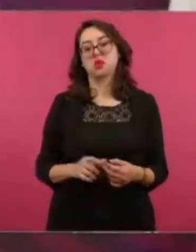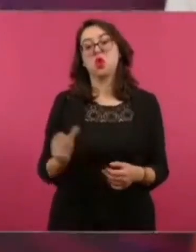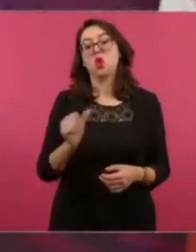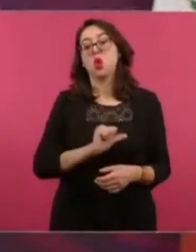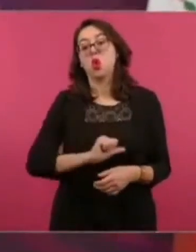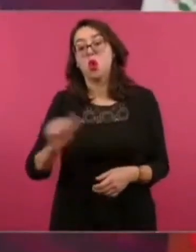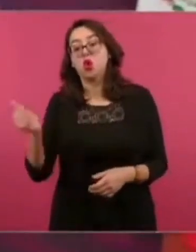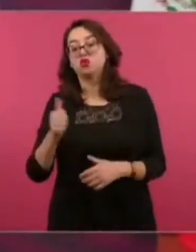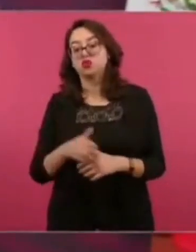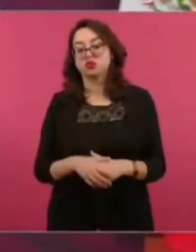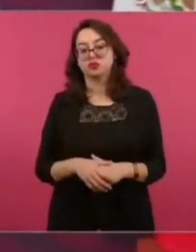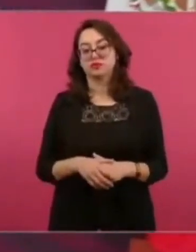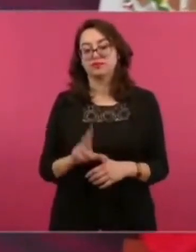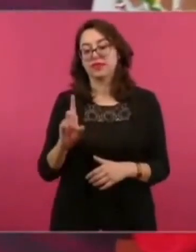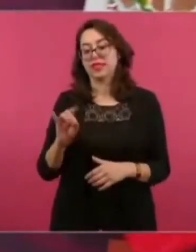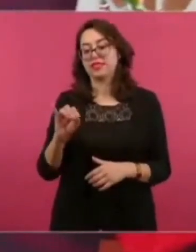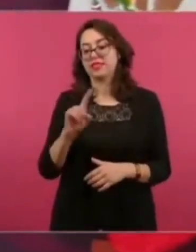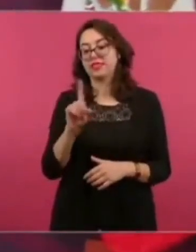Gustavo Díaz Sordas.